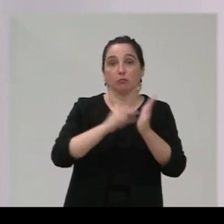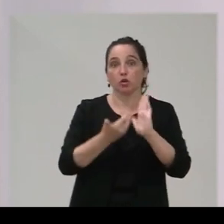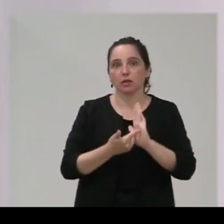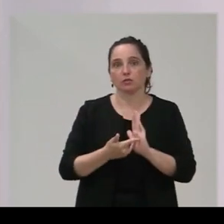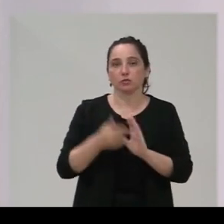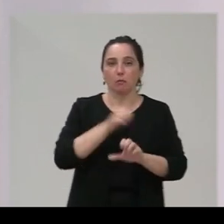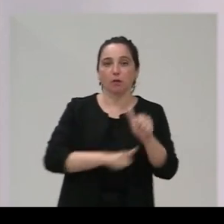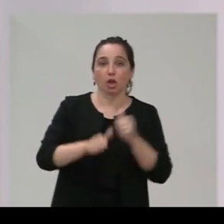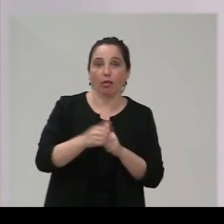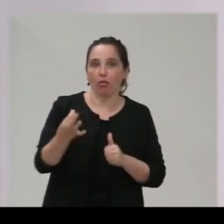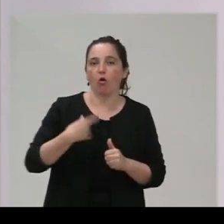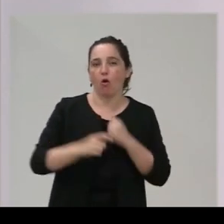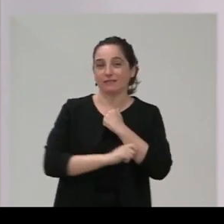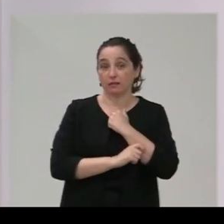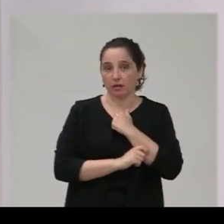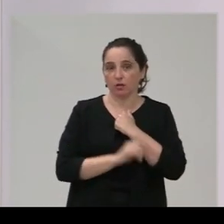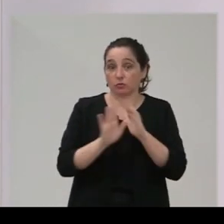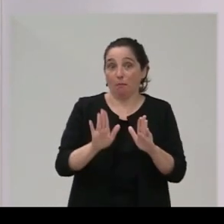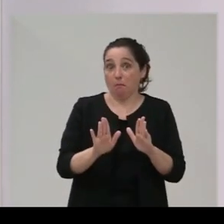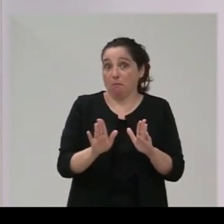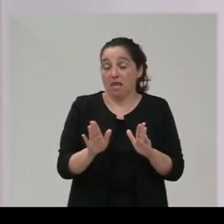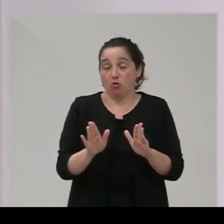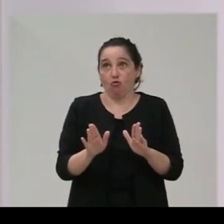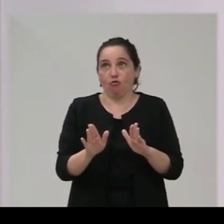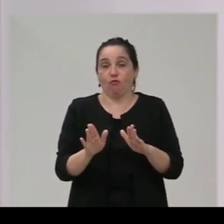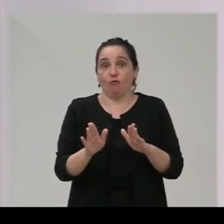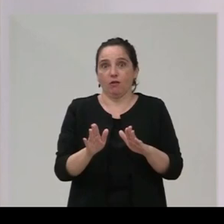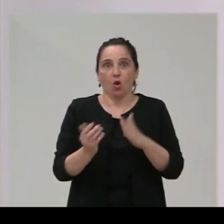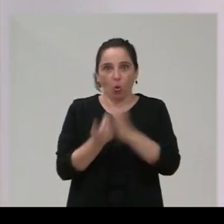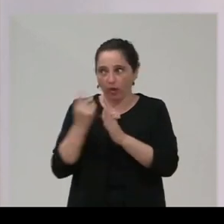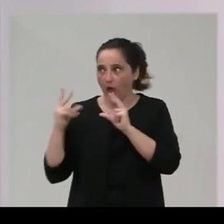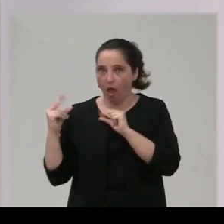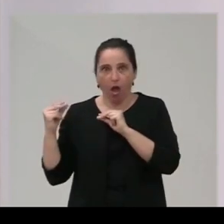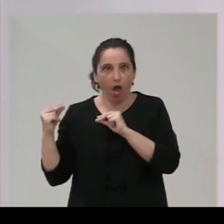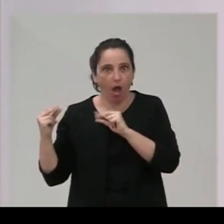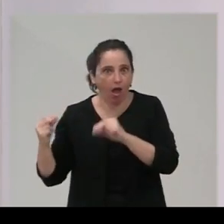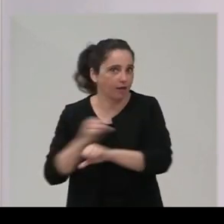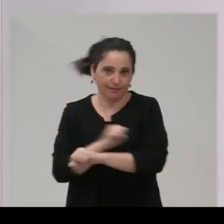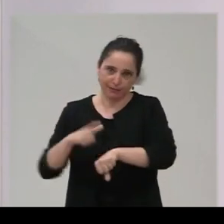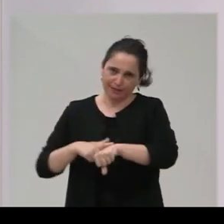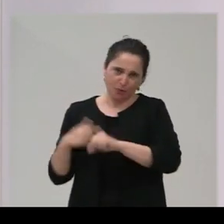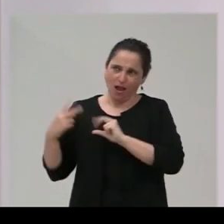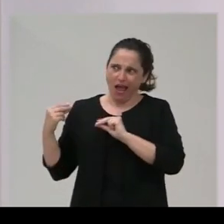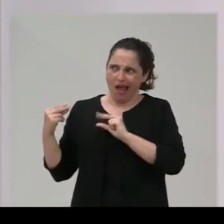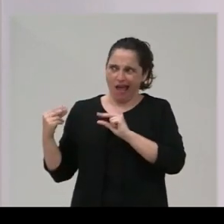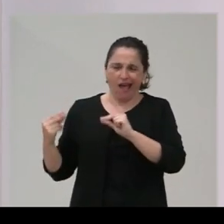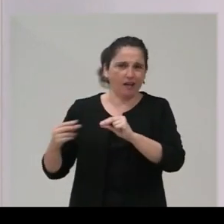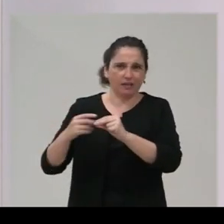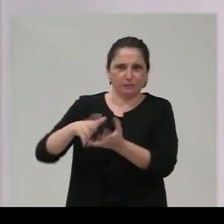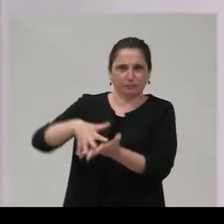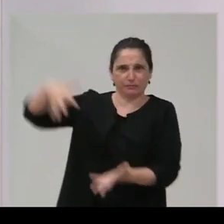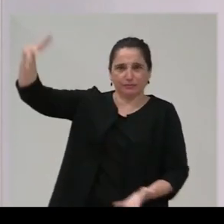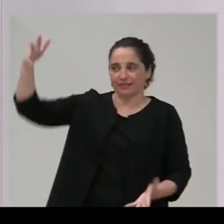principales o estratégicos pero tendríamos que estar más de un día si hablamos de todos los proyectos en donde vamos a